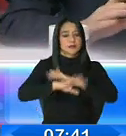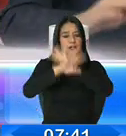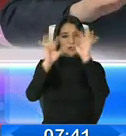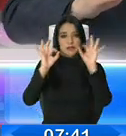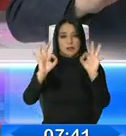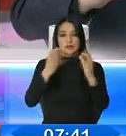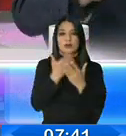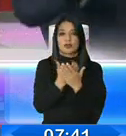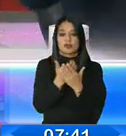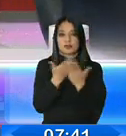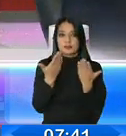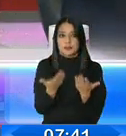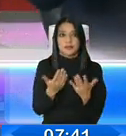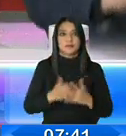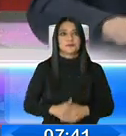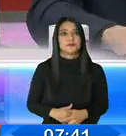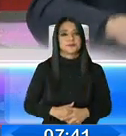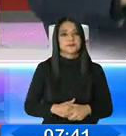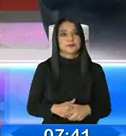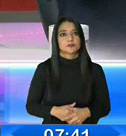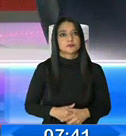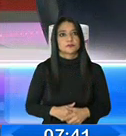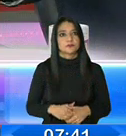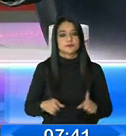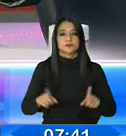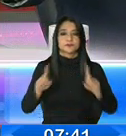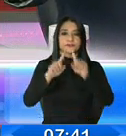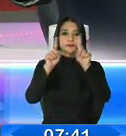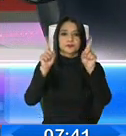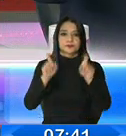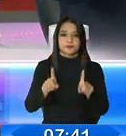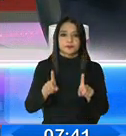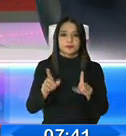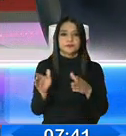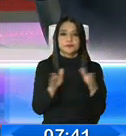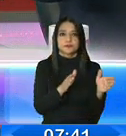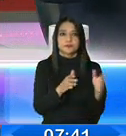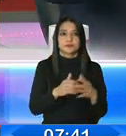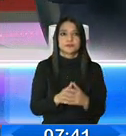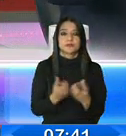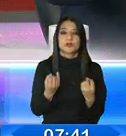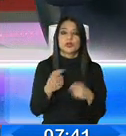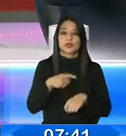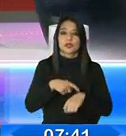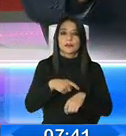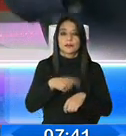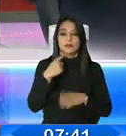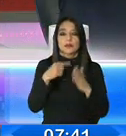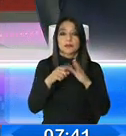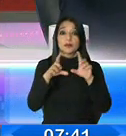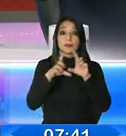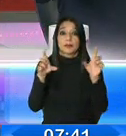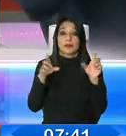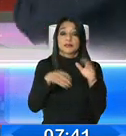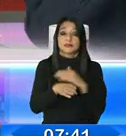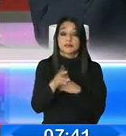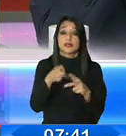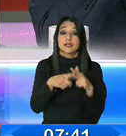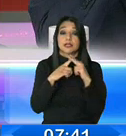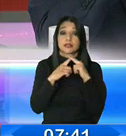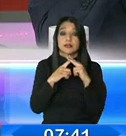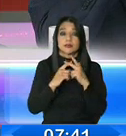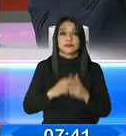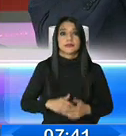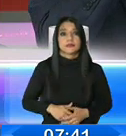en la economía, señor ministro. La pregunta viene del otro lado también. ¿Qué tiempo tiene el empresariado para poder acceder a estos créditos?